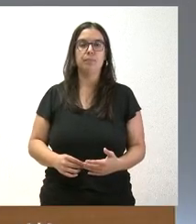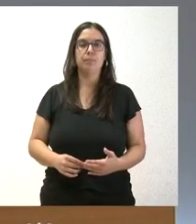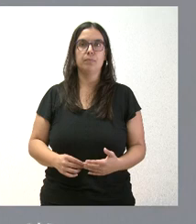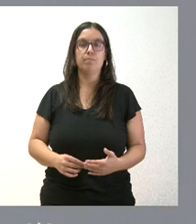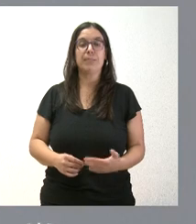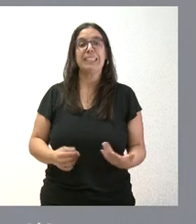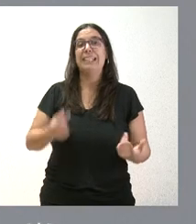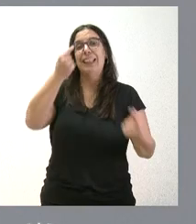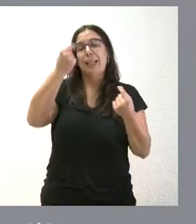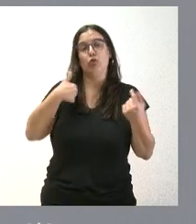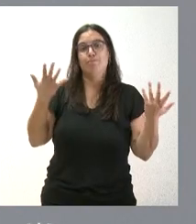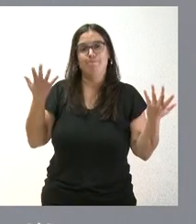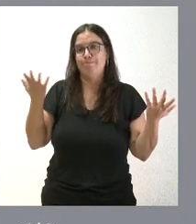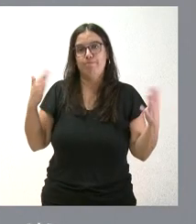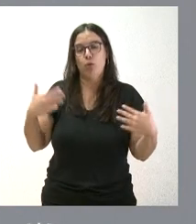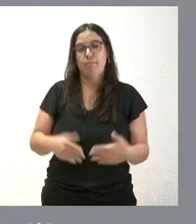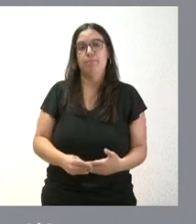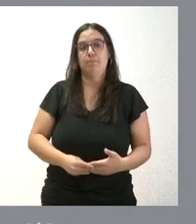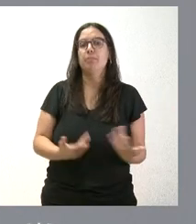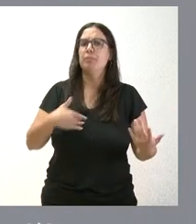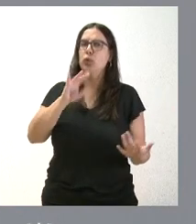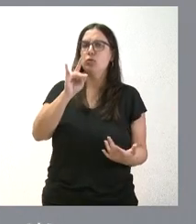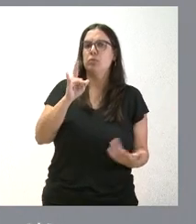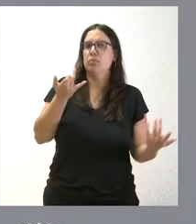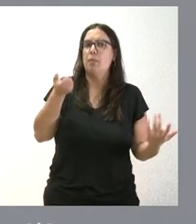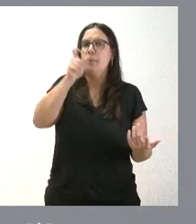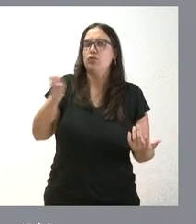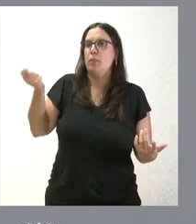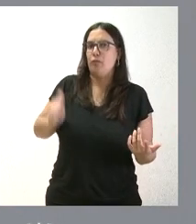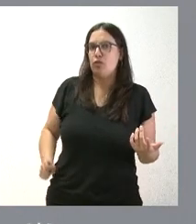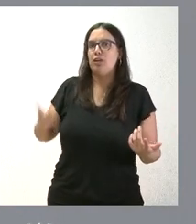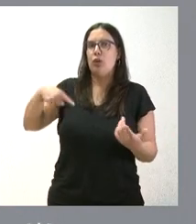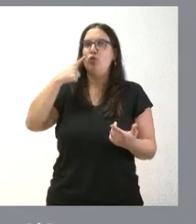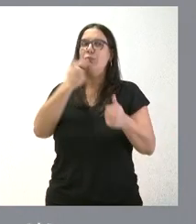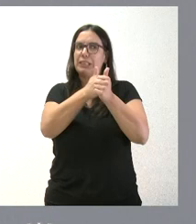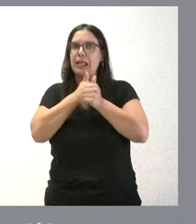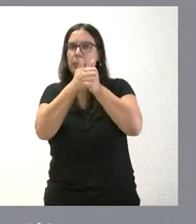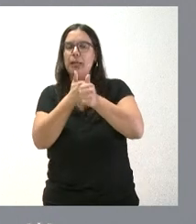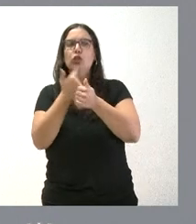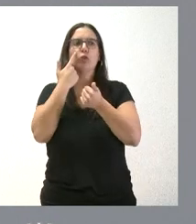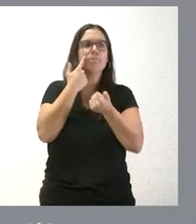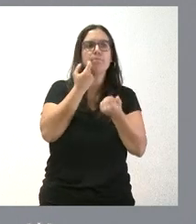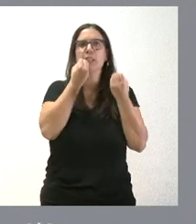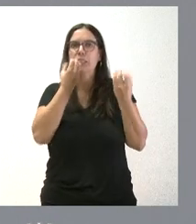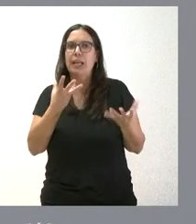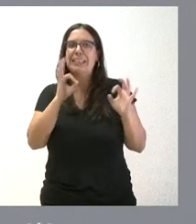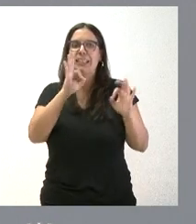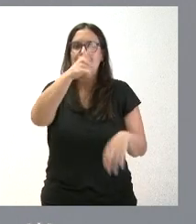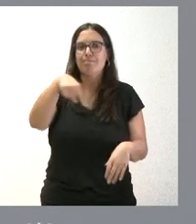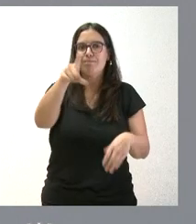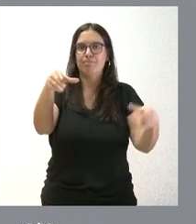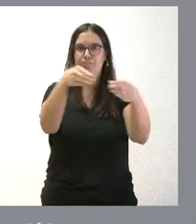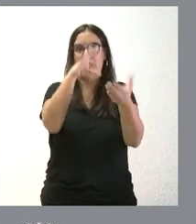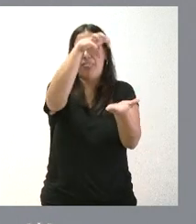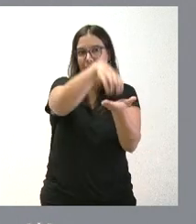No tengo los datos, pero sí que tenemos profesionales que lógicamente hacen un seguimiento muy específico de los mismos en los